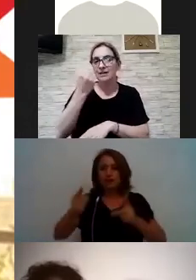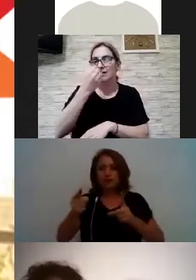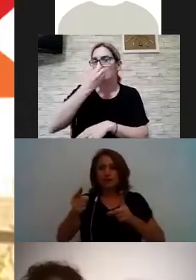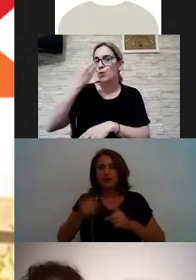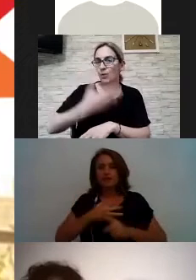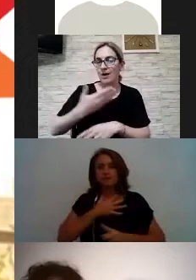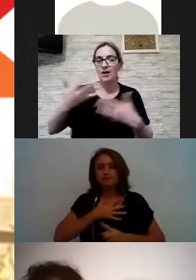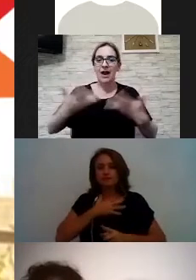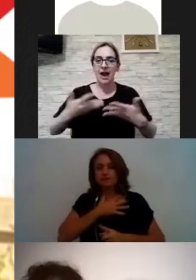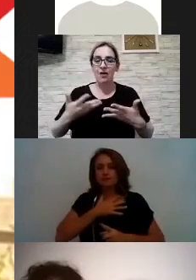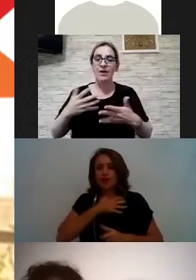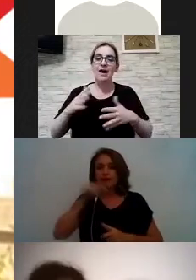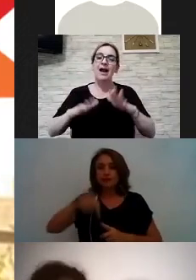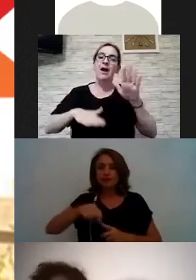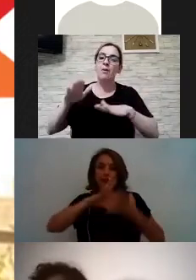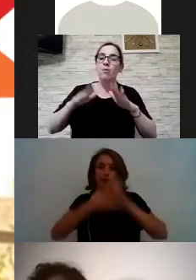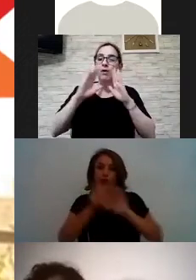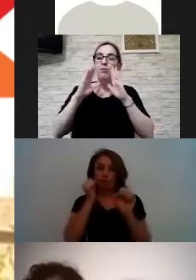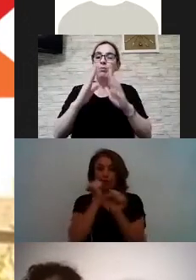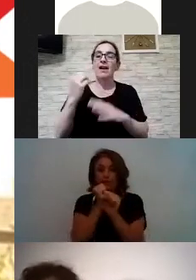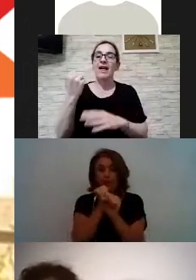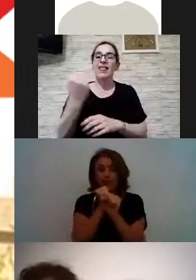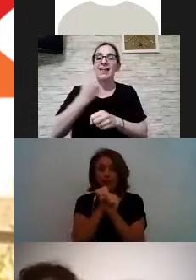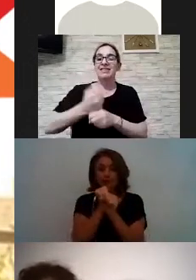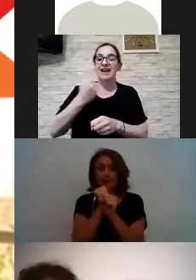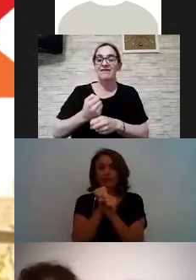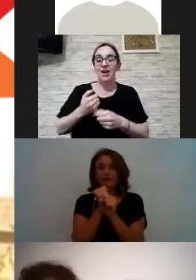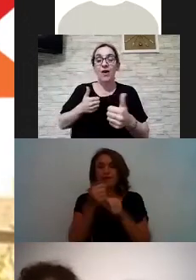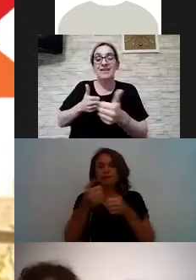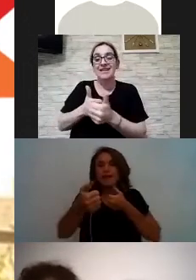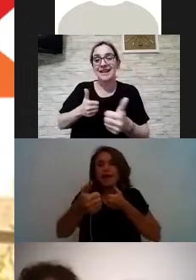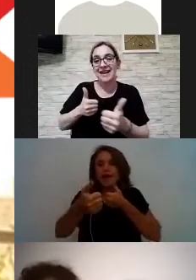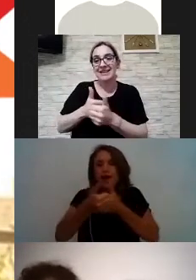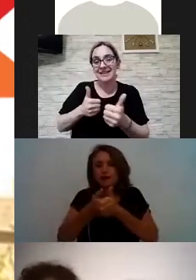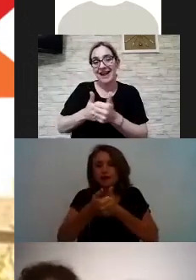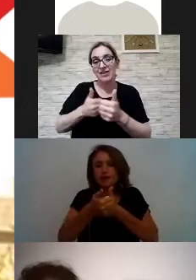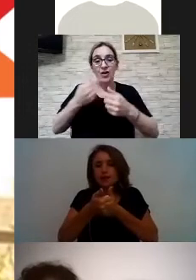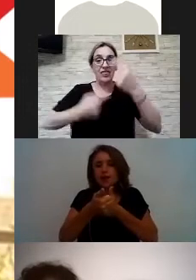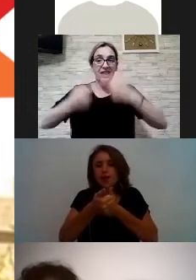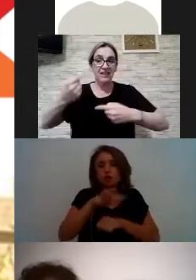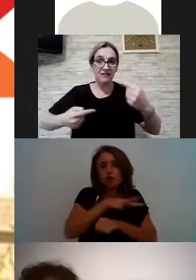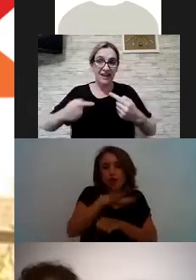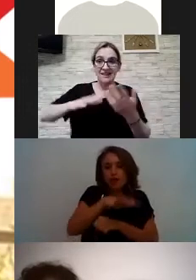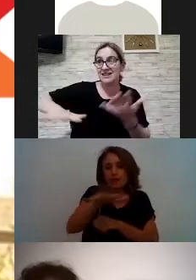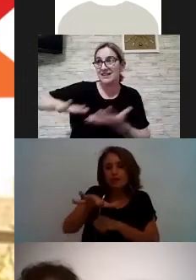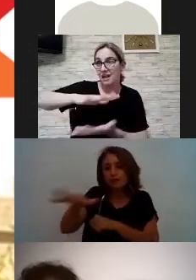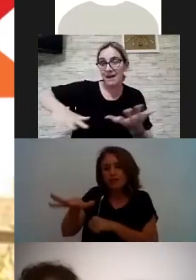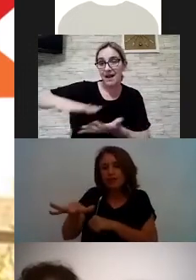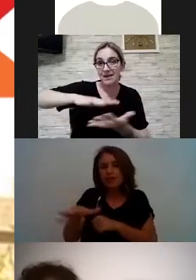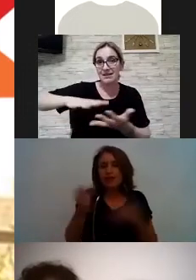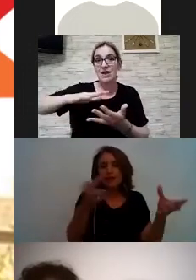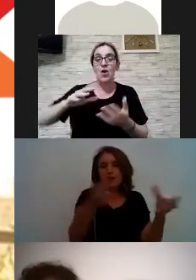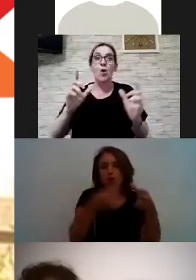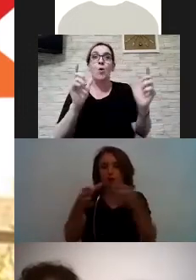para lo que es este enfoque de trabajo, ¿no? Que, bueno, es acercarnos a diferentes espacios, diferentes comunidades